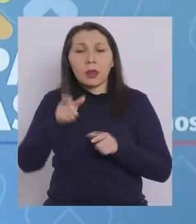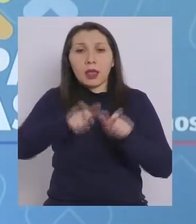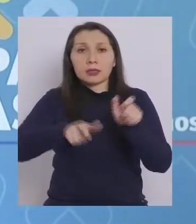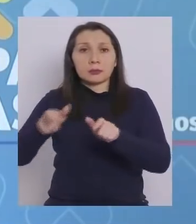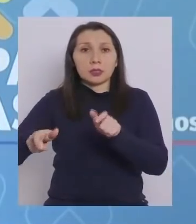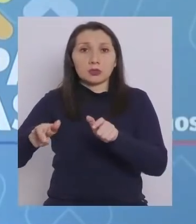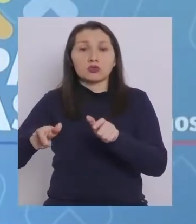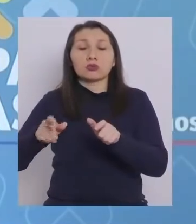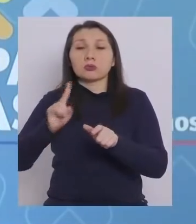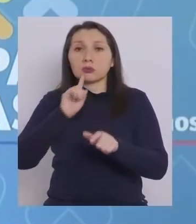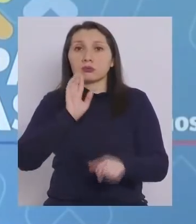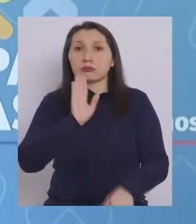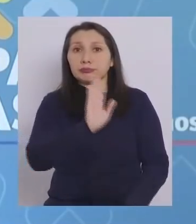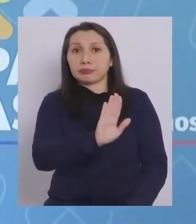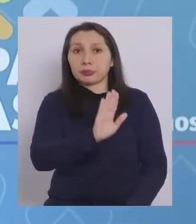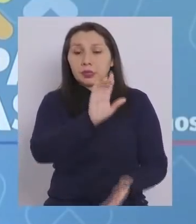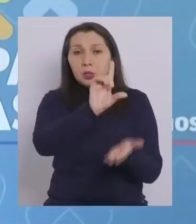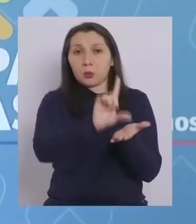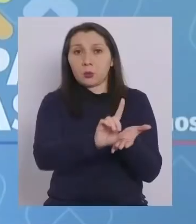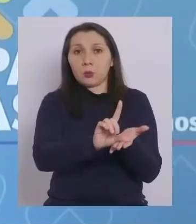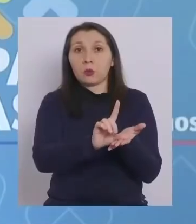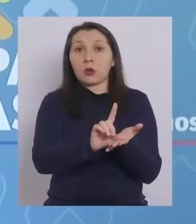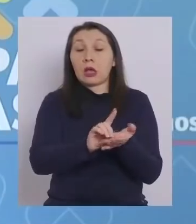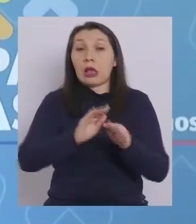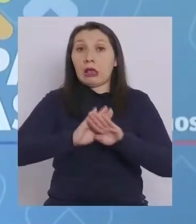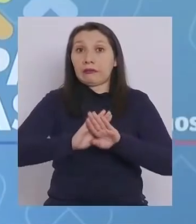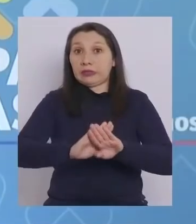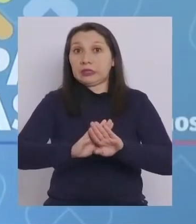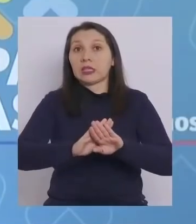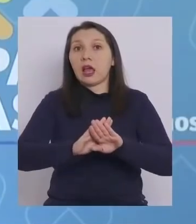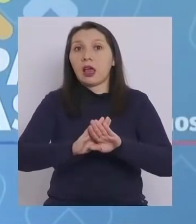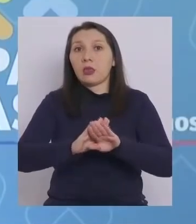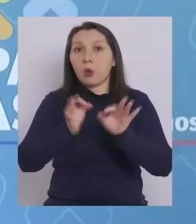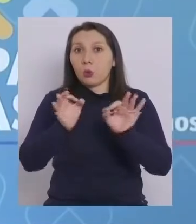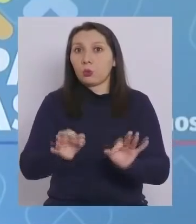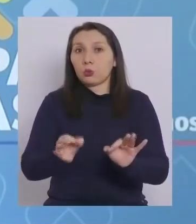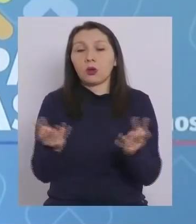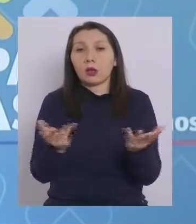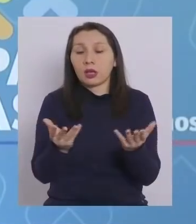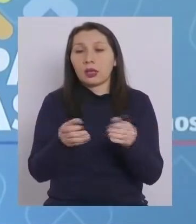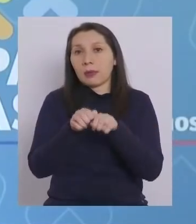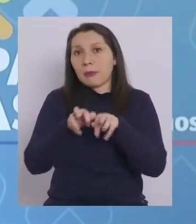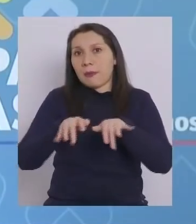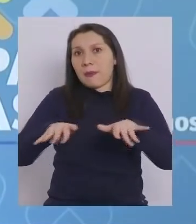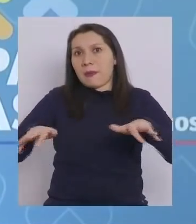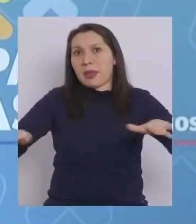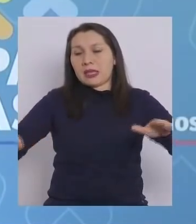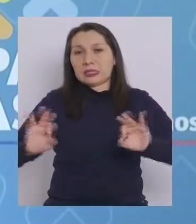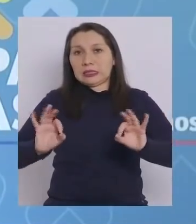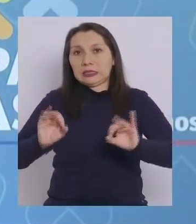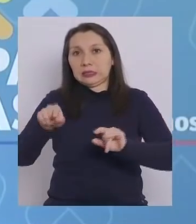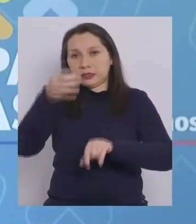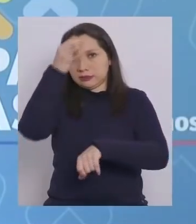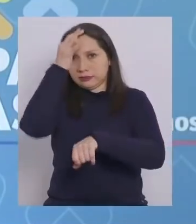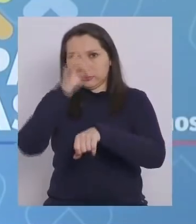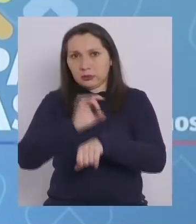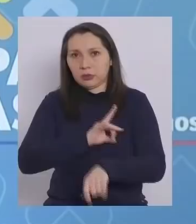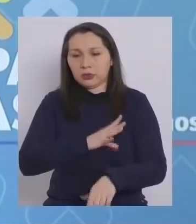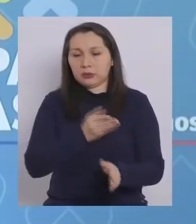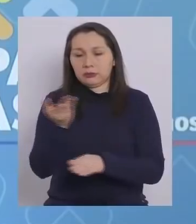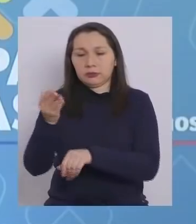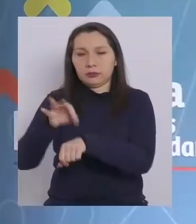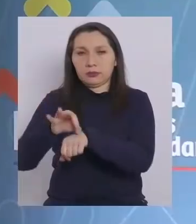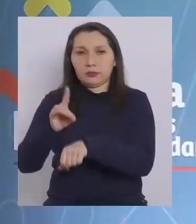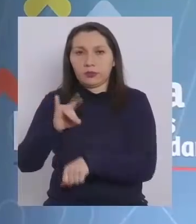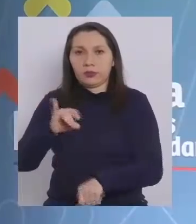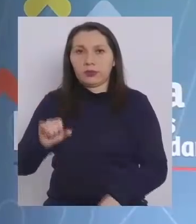la gente que ha estado en esos lugares y que ha evitado justamente que tengamos diseminación de los casos en Chile. ¿Doctora